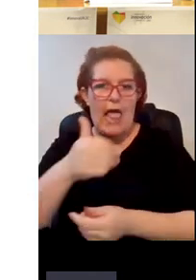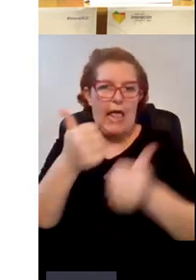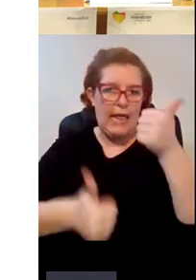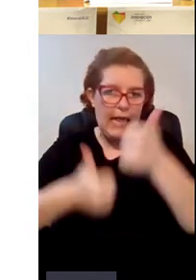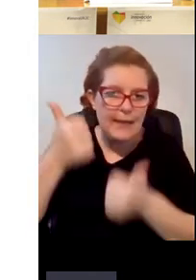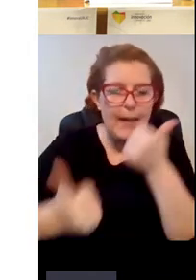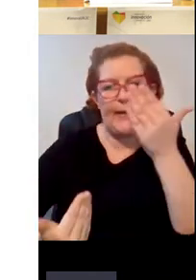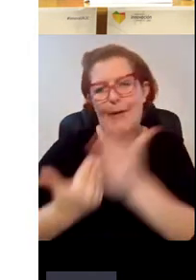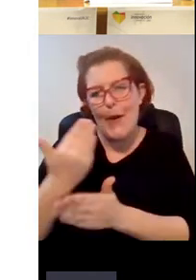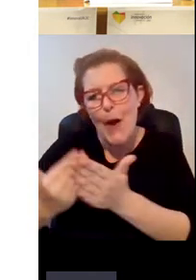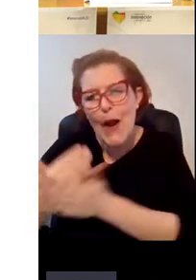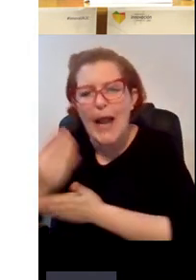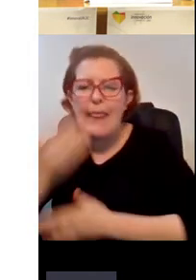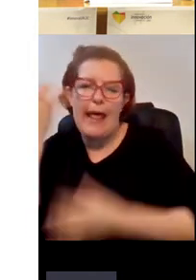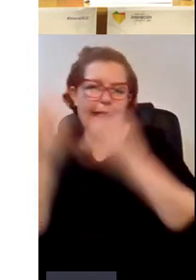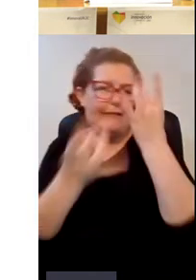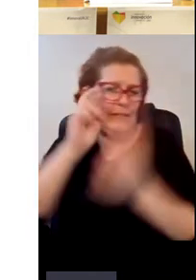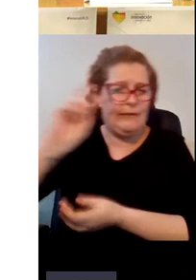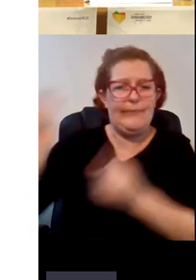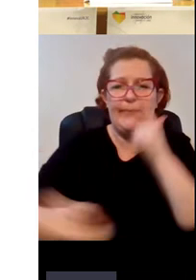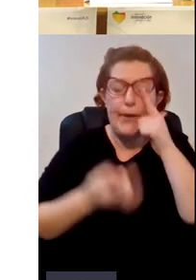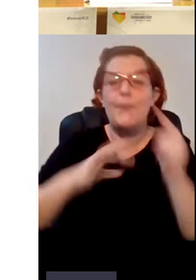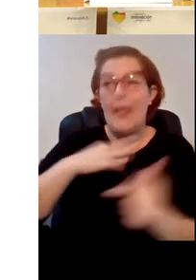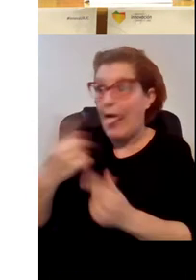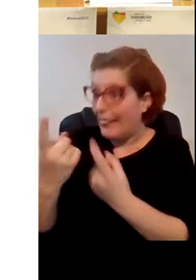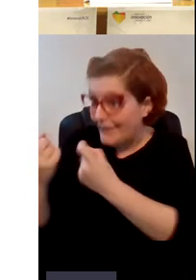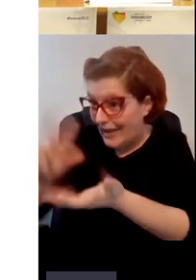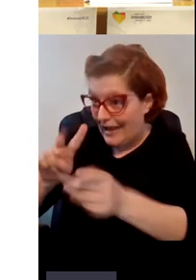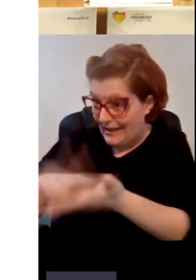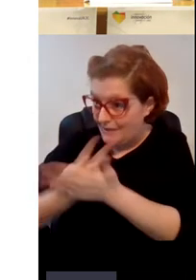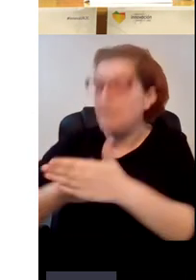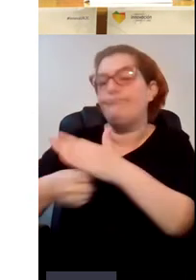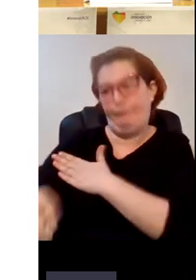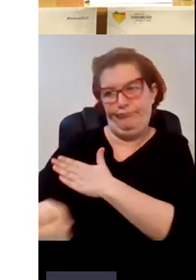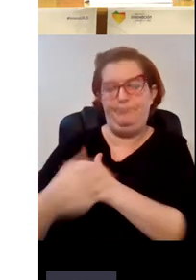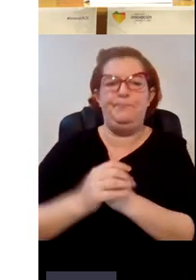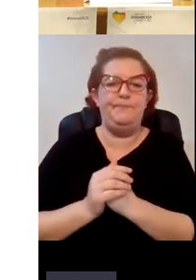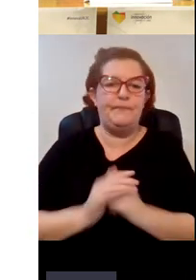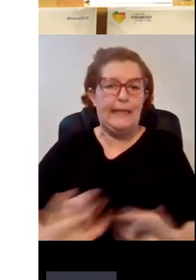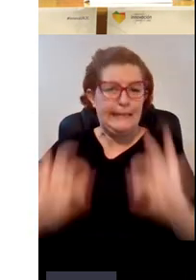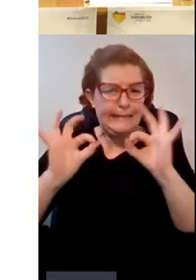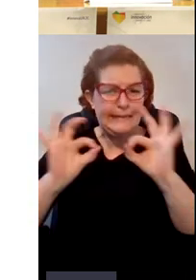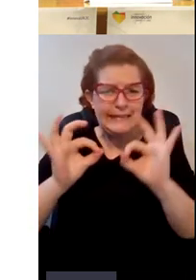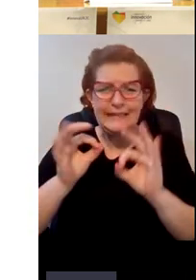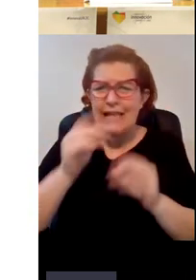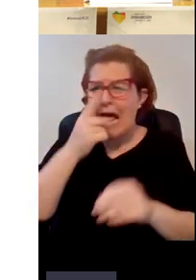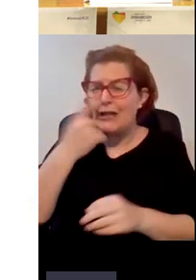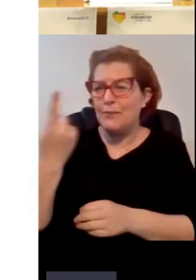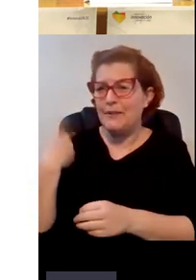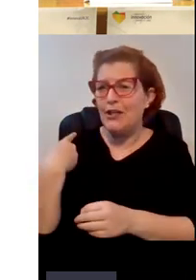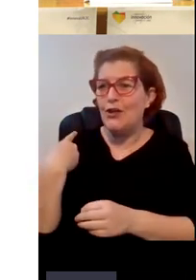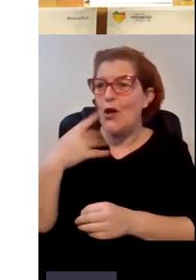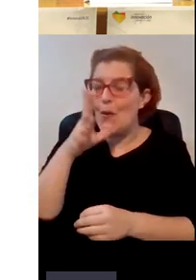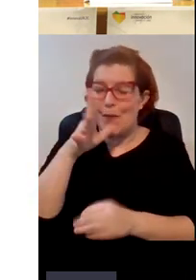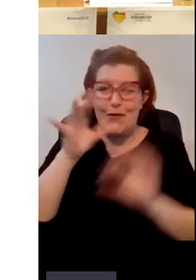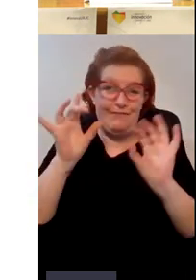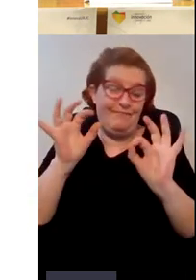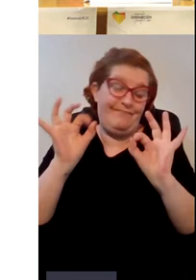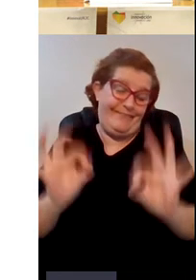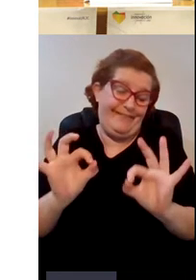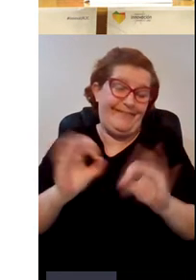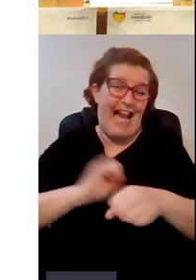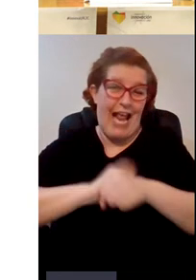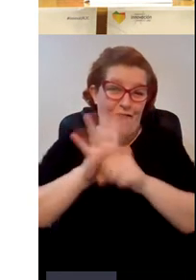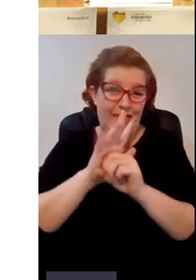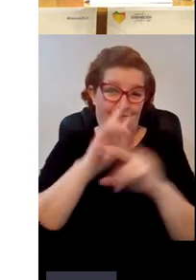cualquier actividad que puedan necesitar en concreto el curso pasado con motivo de la pandemia que las